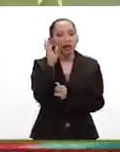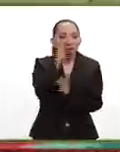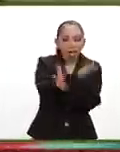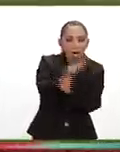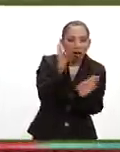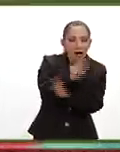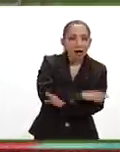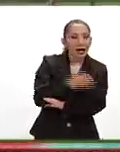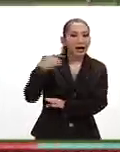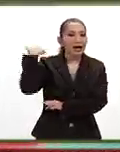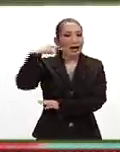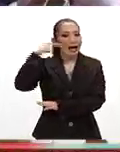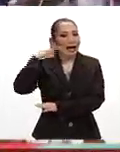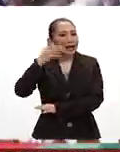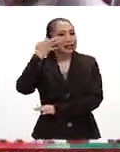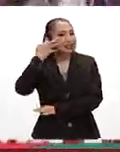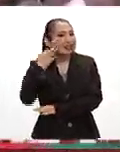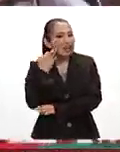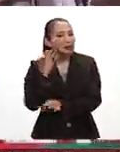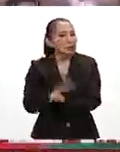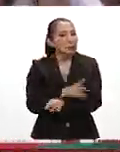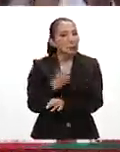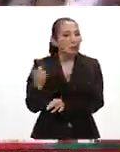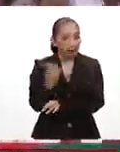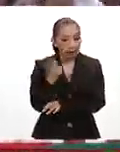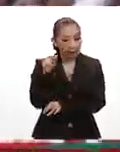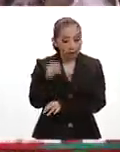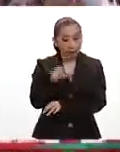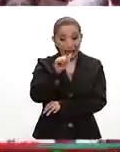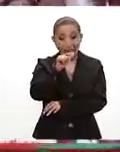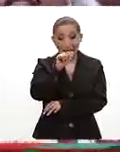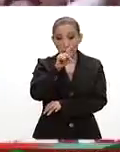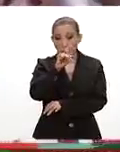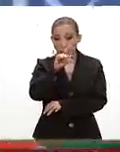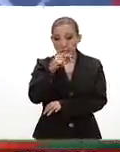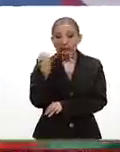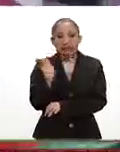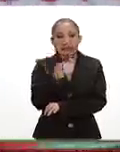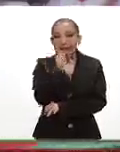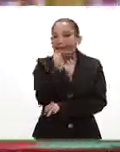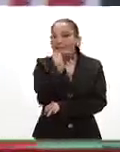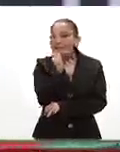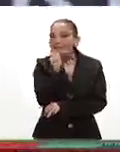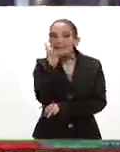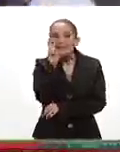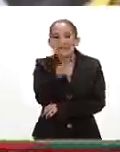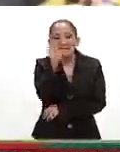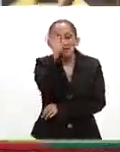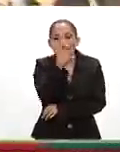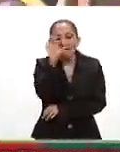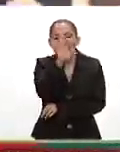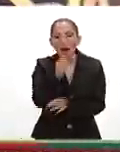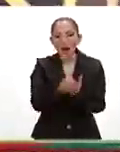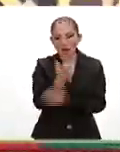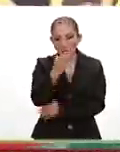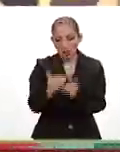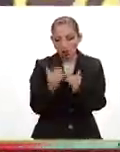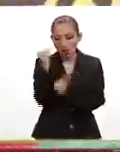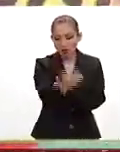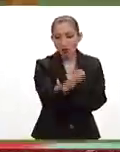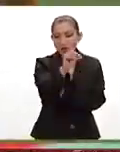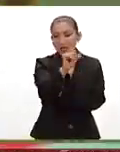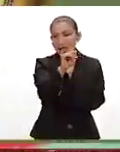Chivas contra Tigres, Tigres, ¿por qué? Por el hecho de Alan Pulido, así de sencillo, Alan Pulido, que es el nuevo delantero del